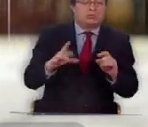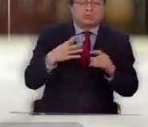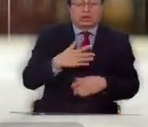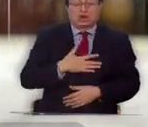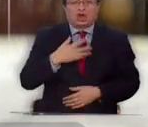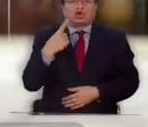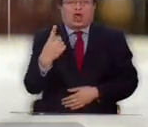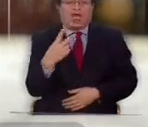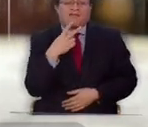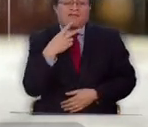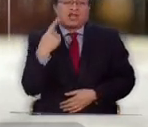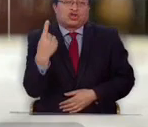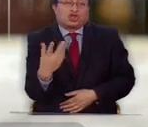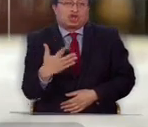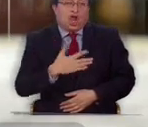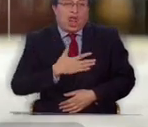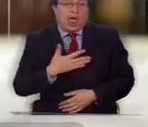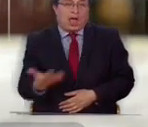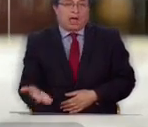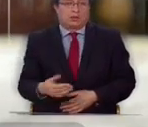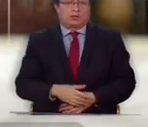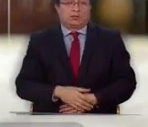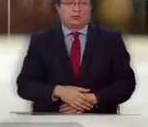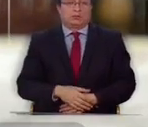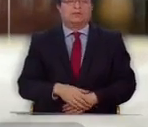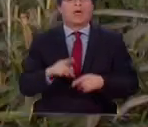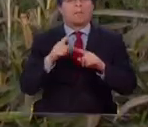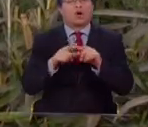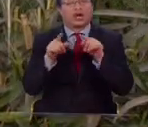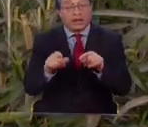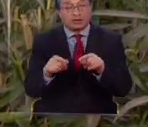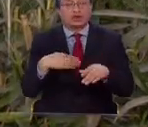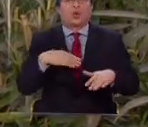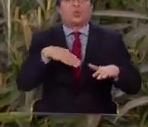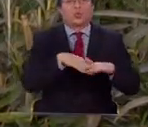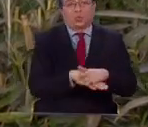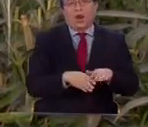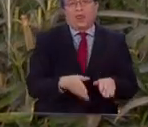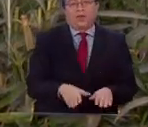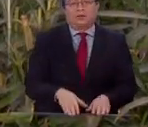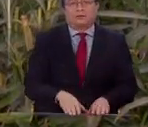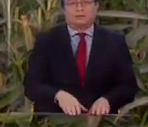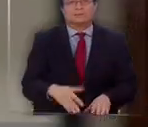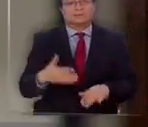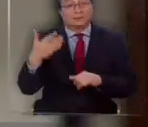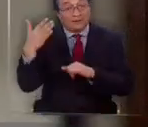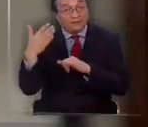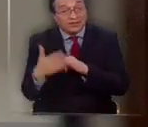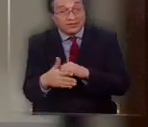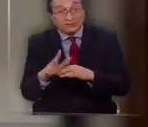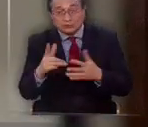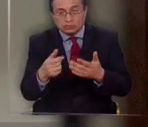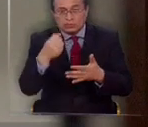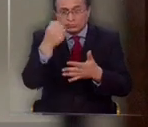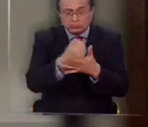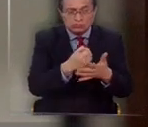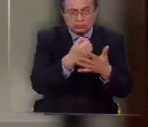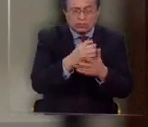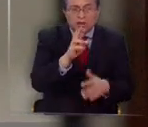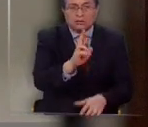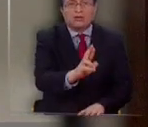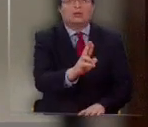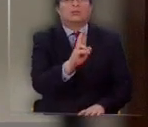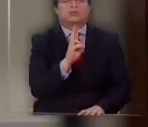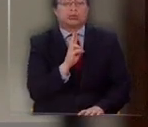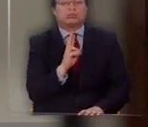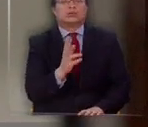sola, yo vivo sola aquí. Y por eso lo guardé. Finalmente, tanto insistir, le contestaron a